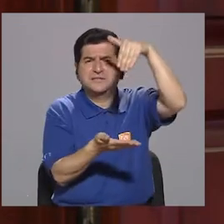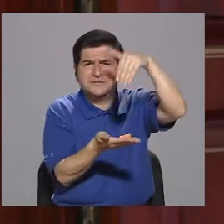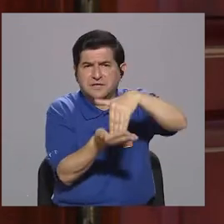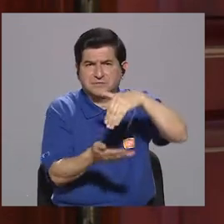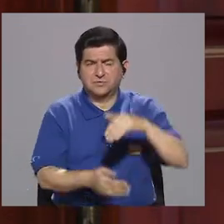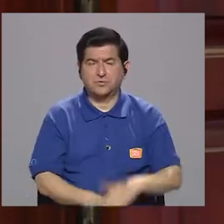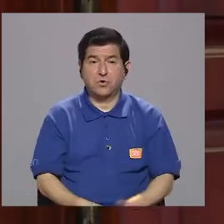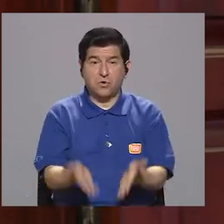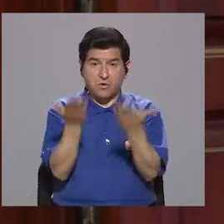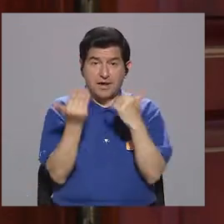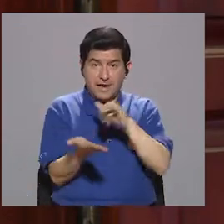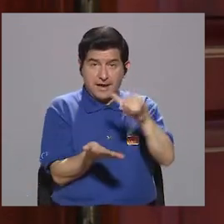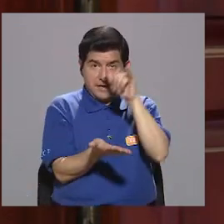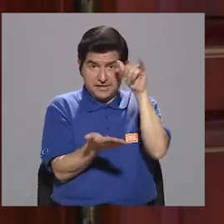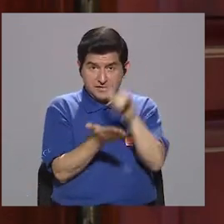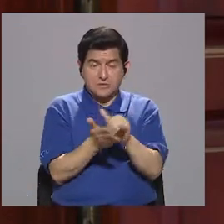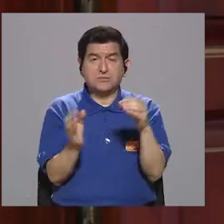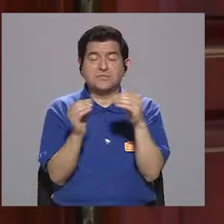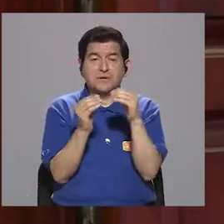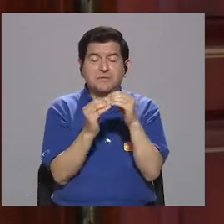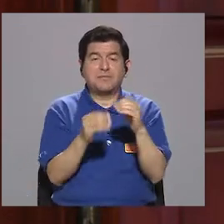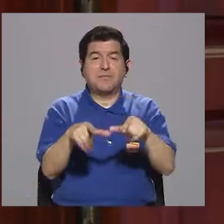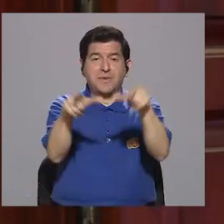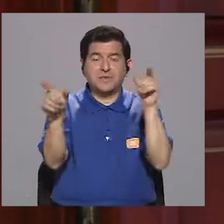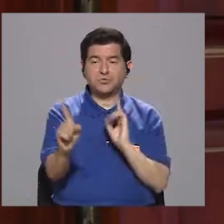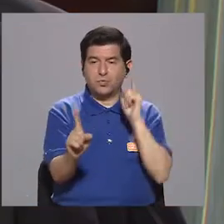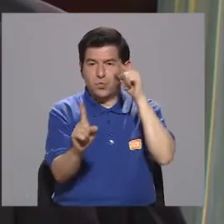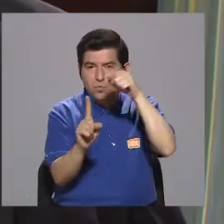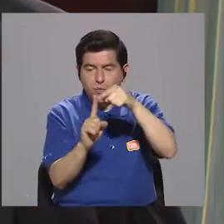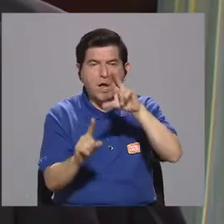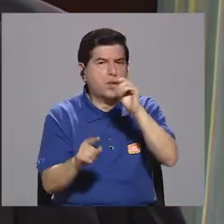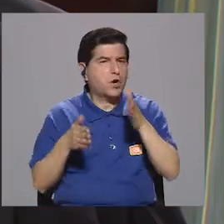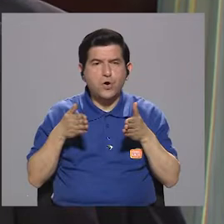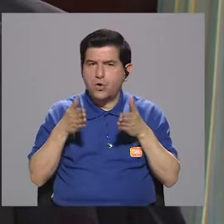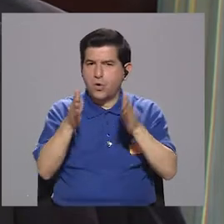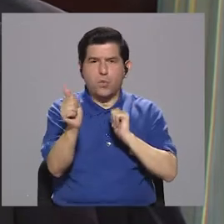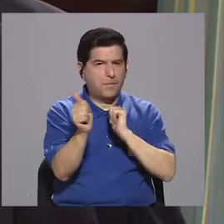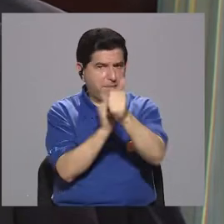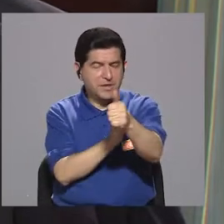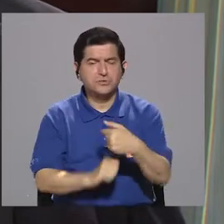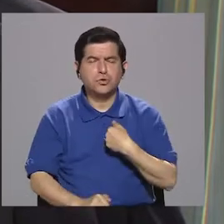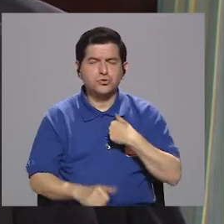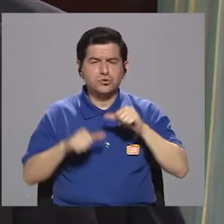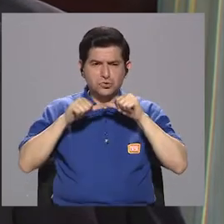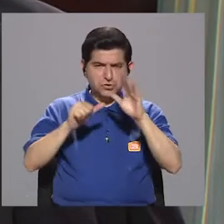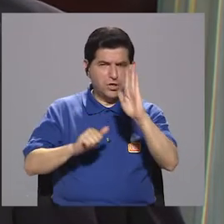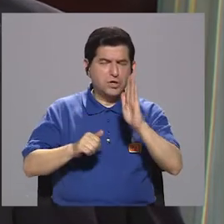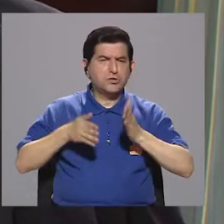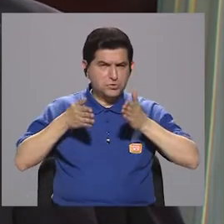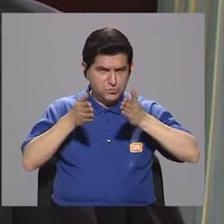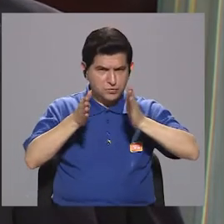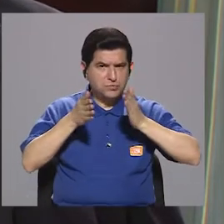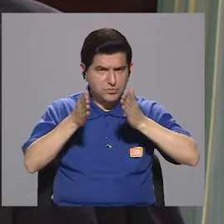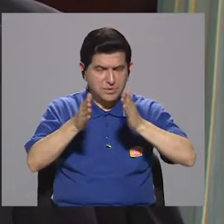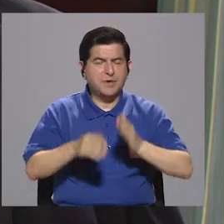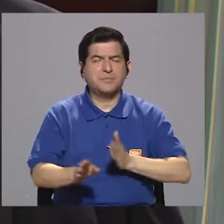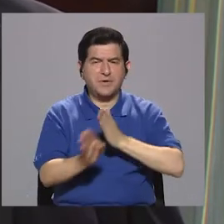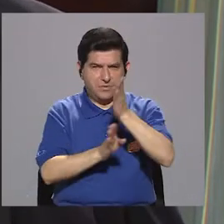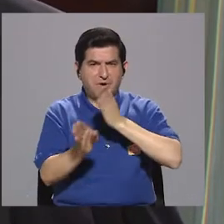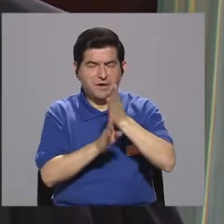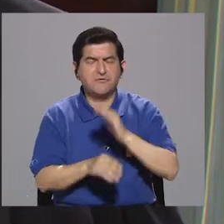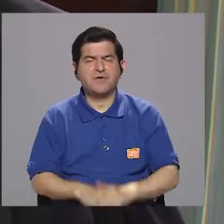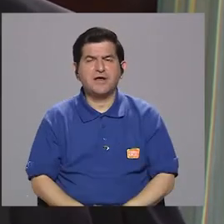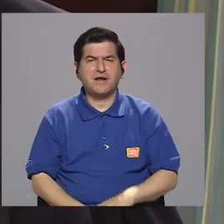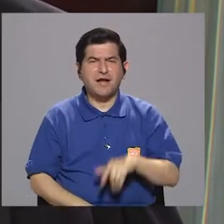que es, queremos que San José sea más destino que camino. Sí, le he seguido mucho su trayectoria en ese sentido y me llama mucho la